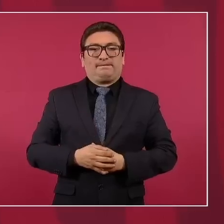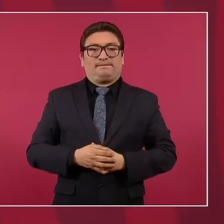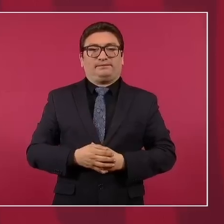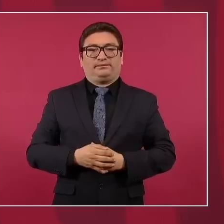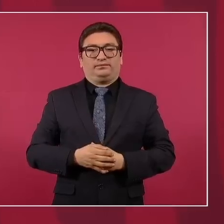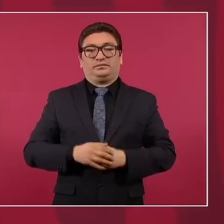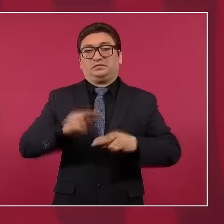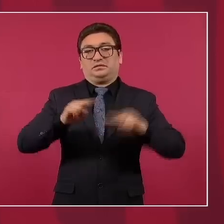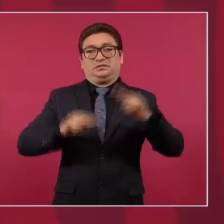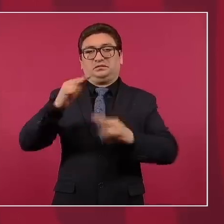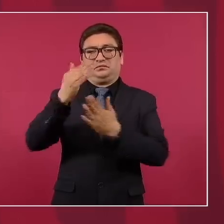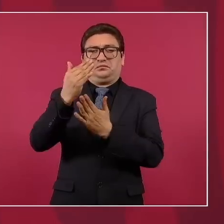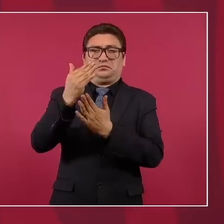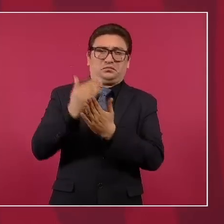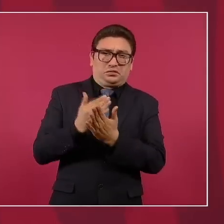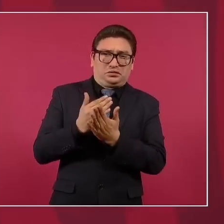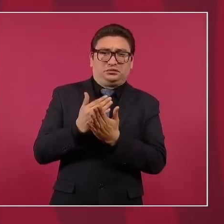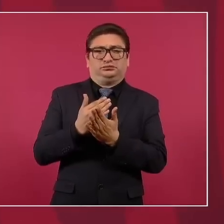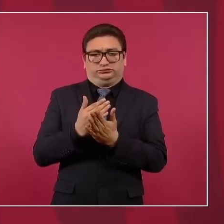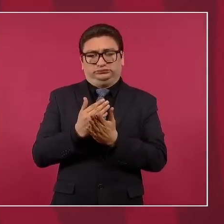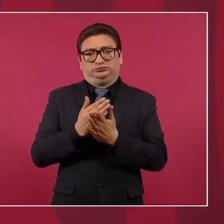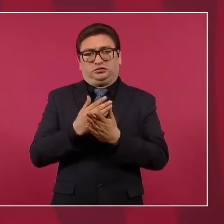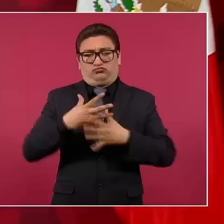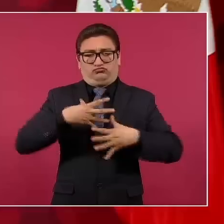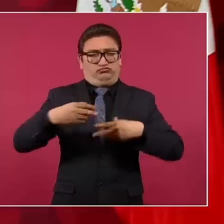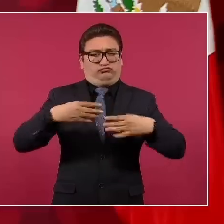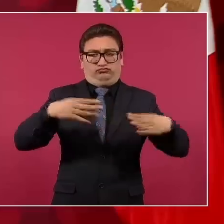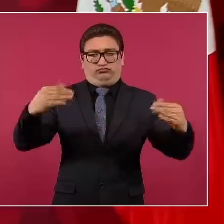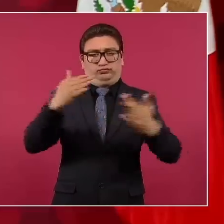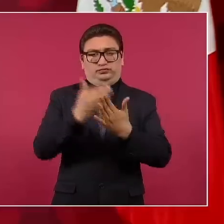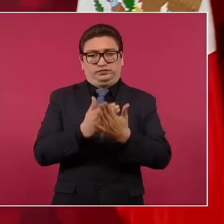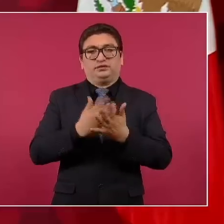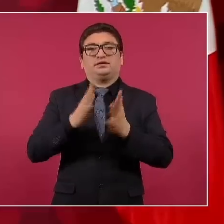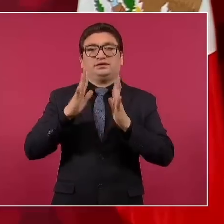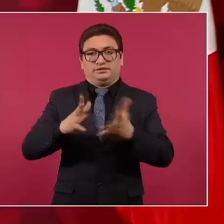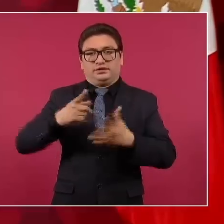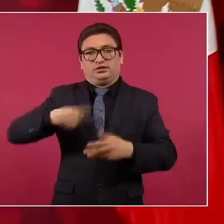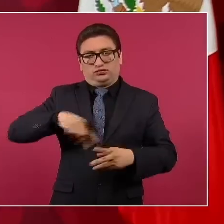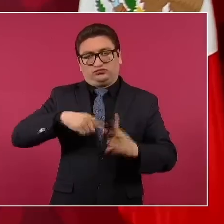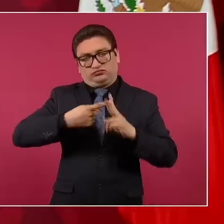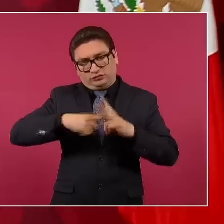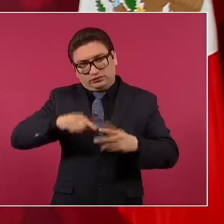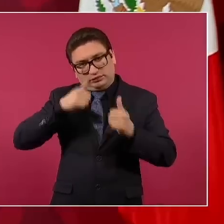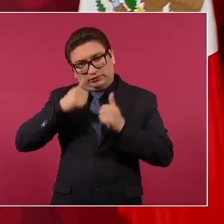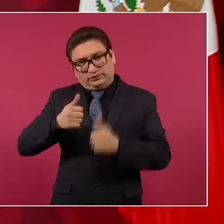está bajando el número de contagios, ya estamos en este plan